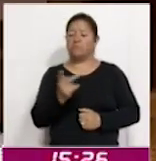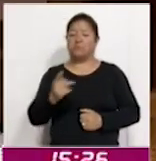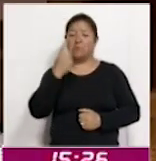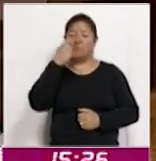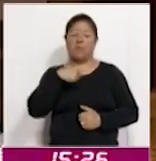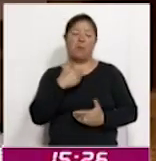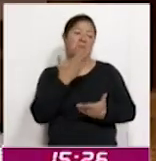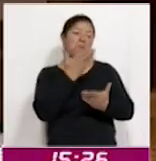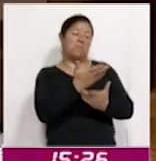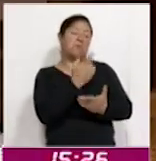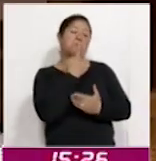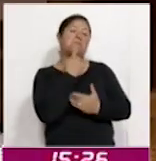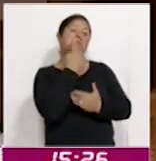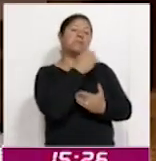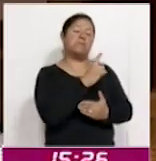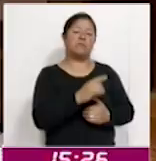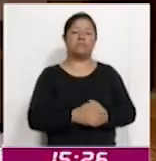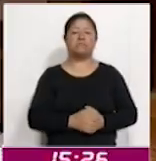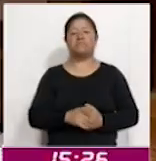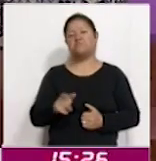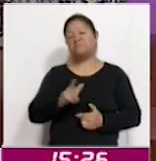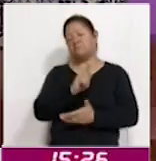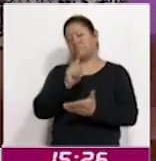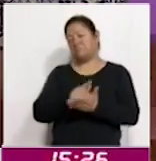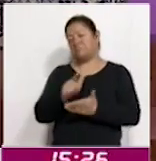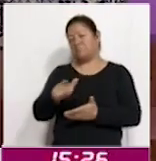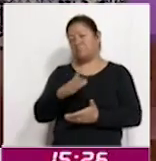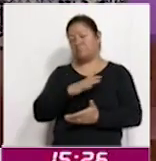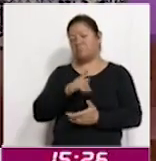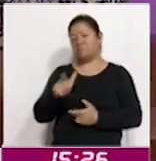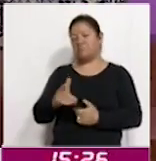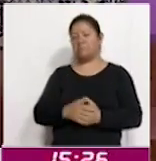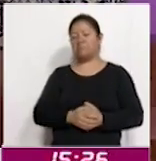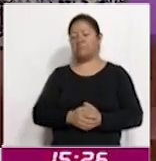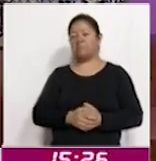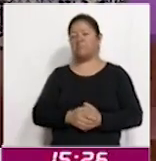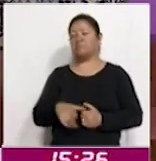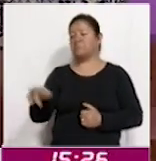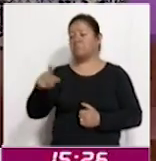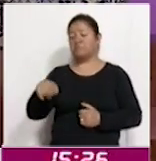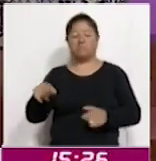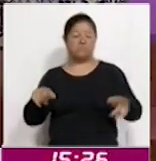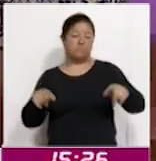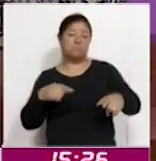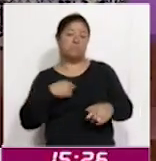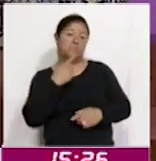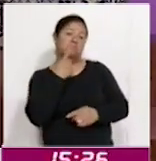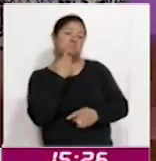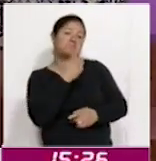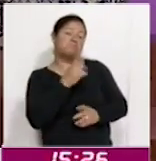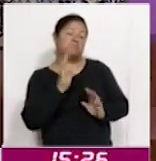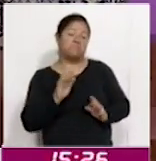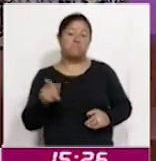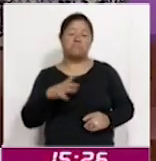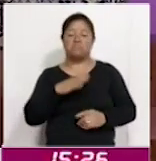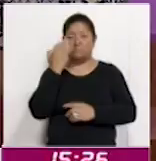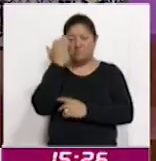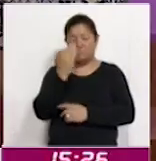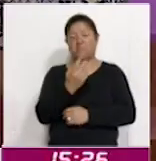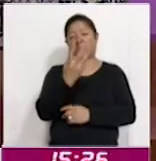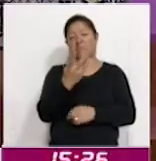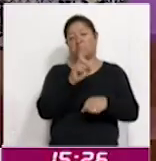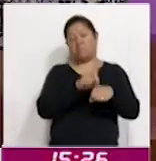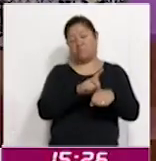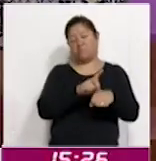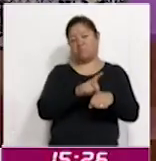presentar algún recurso? Bien, por mandato legal, atendiendo a los medios de impugnación que opten por presentar, dispondrán de un término de cuatro días